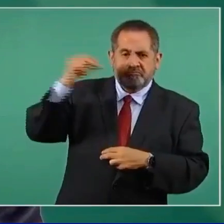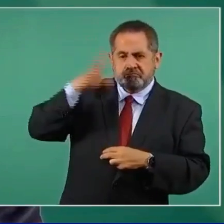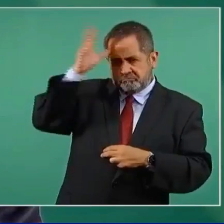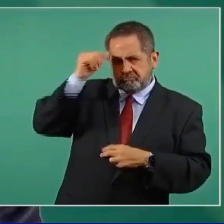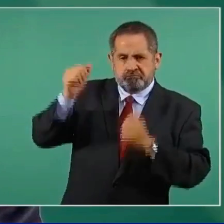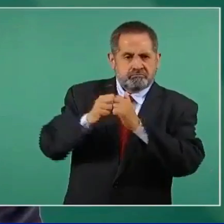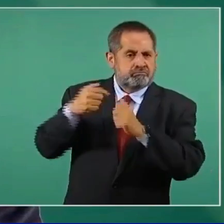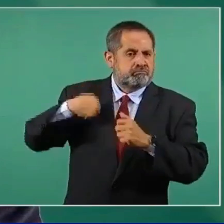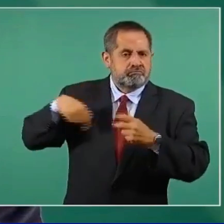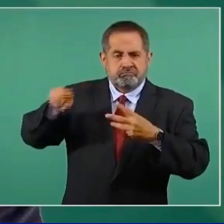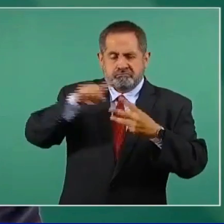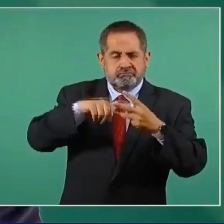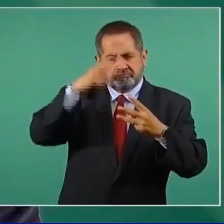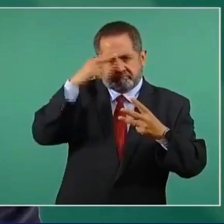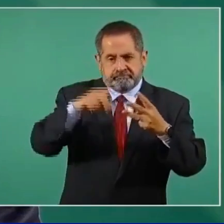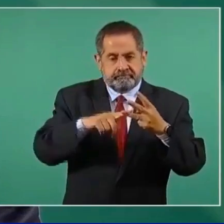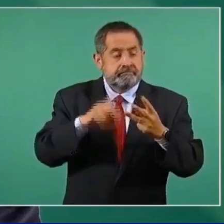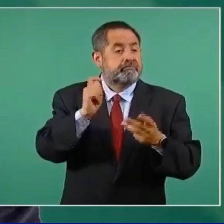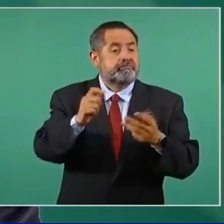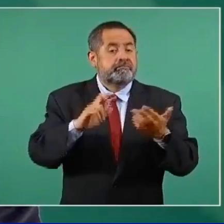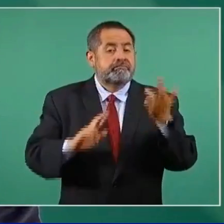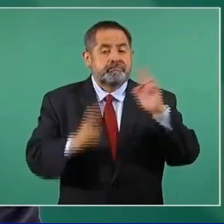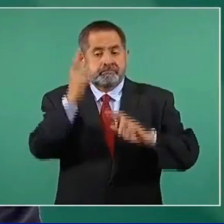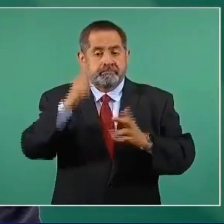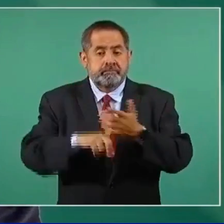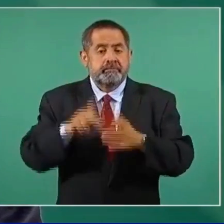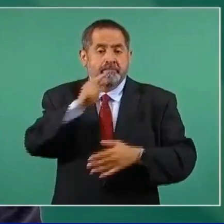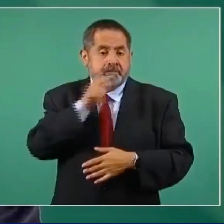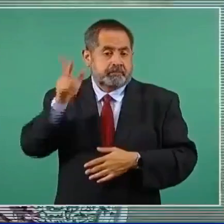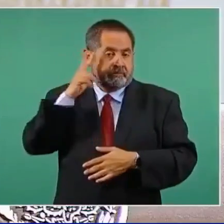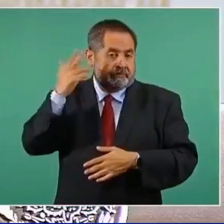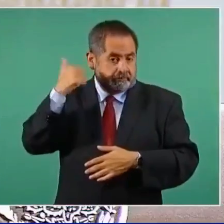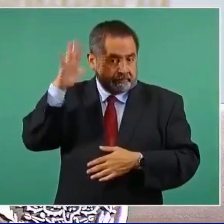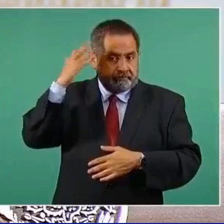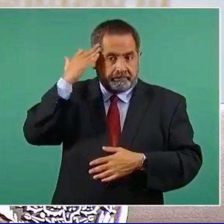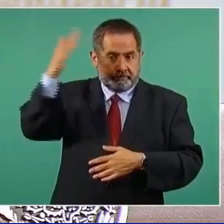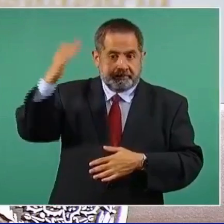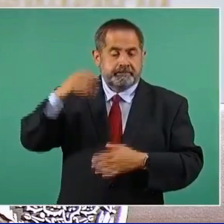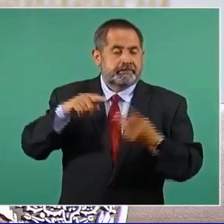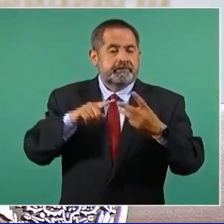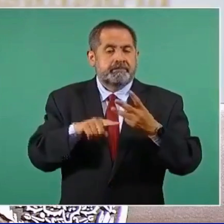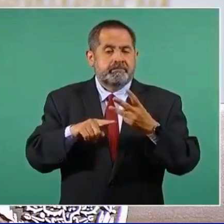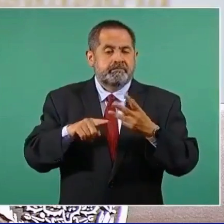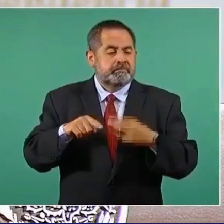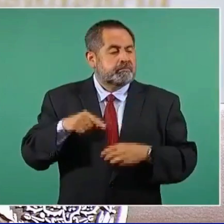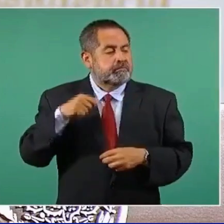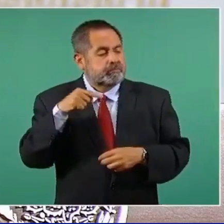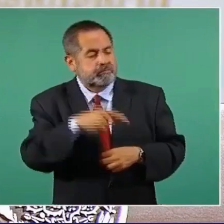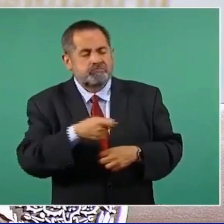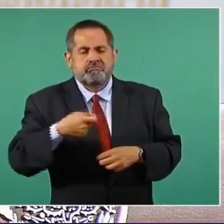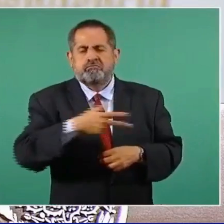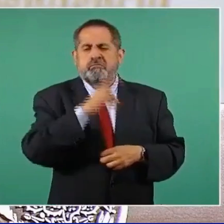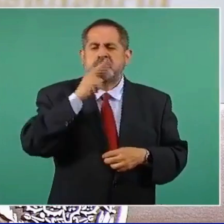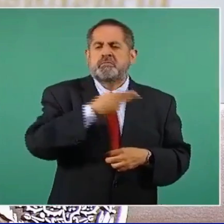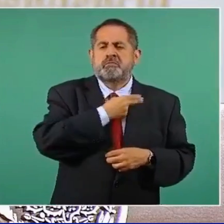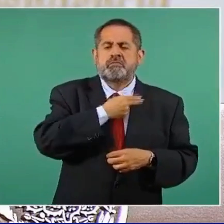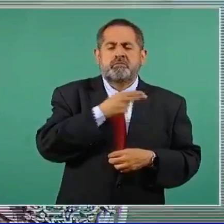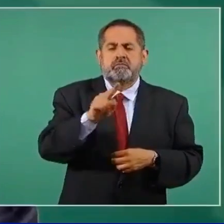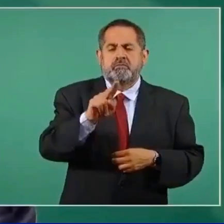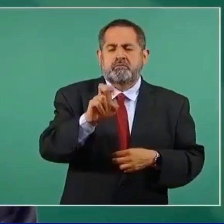en la revolución el Papa de ese entonces reconoció a Victoriano Huerta,